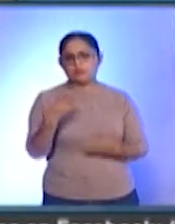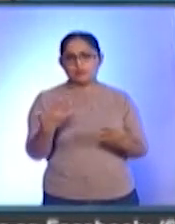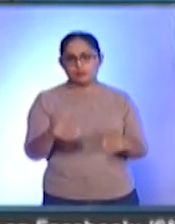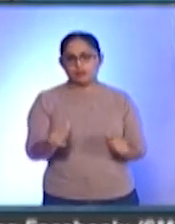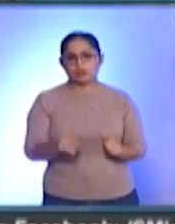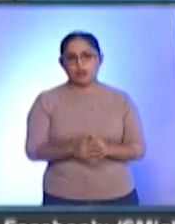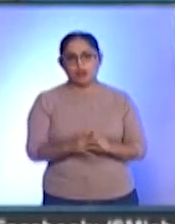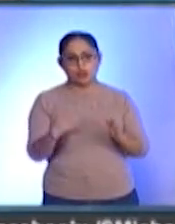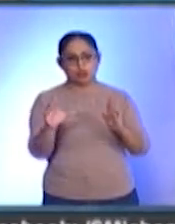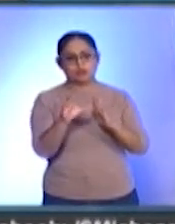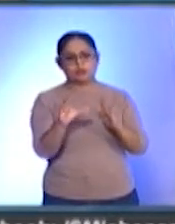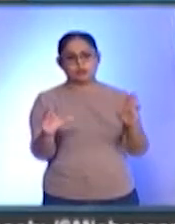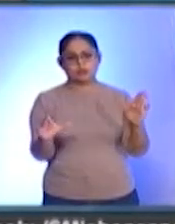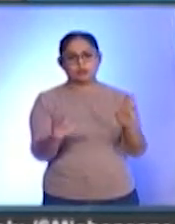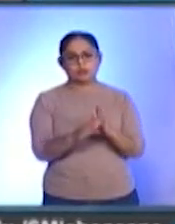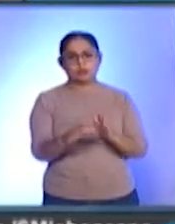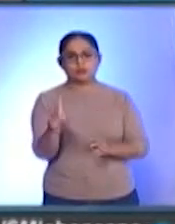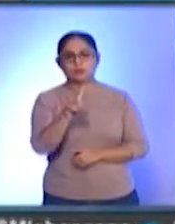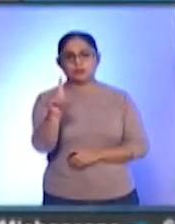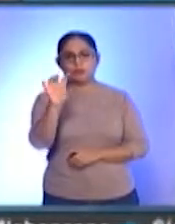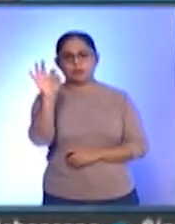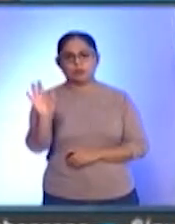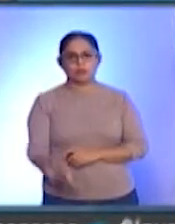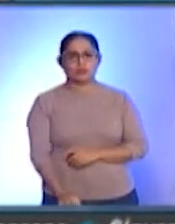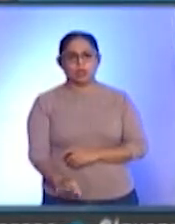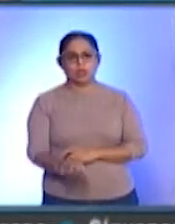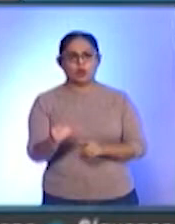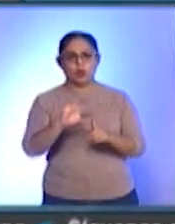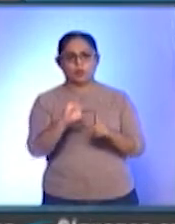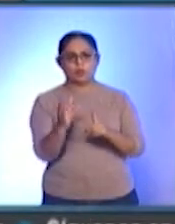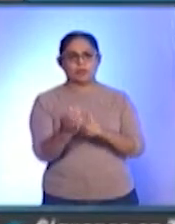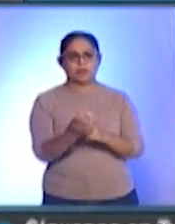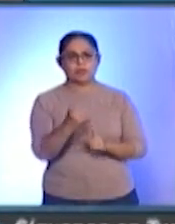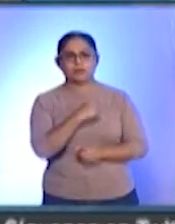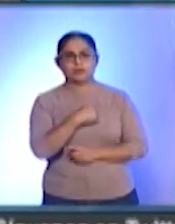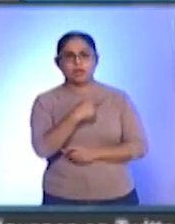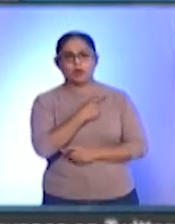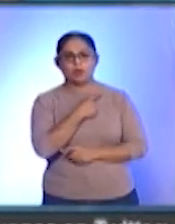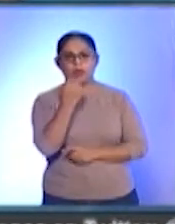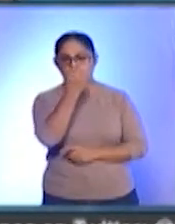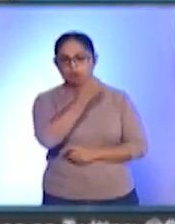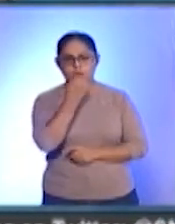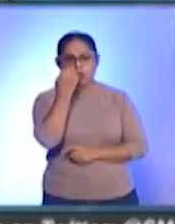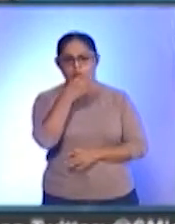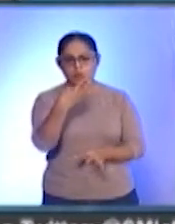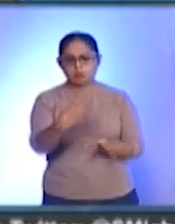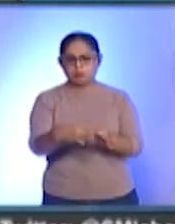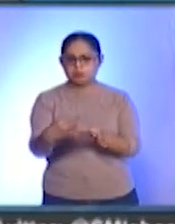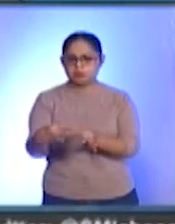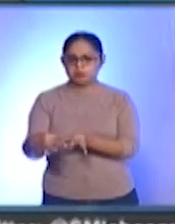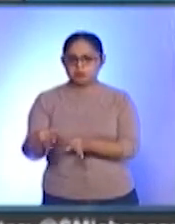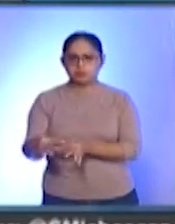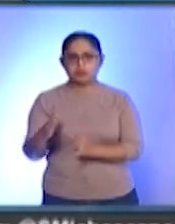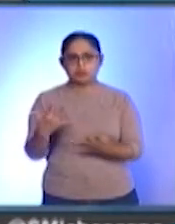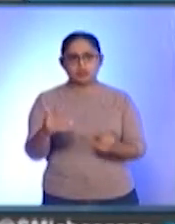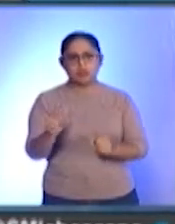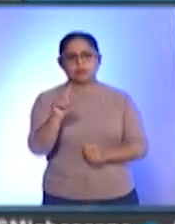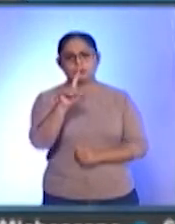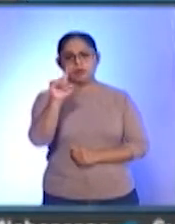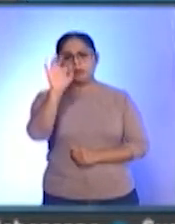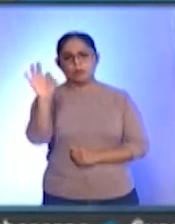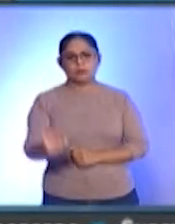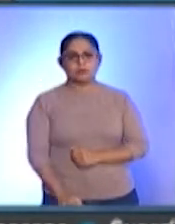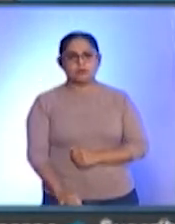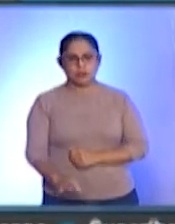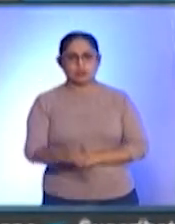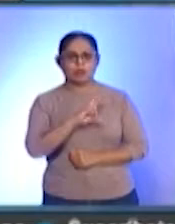constitución del 100% de los comités de salud escolar en el 100% de las instituciones, tanto